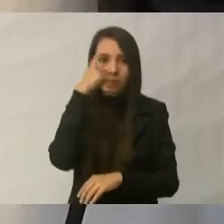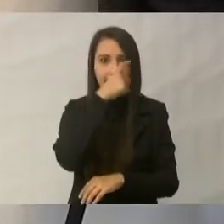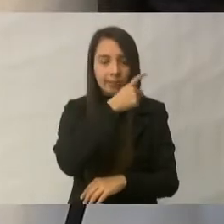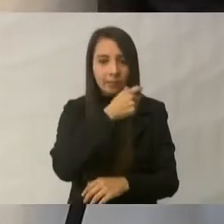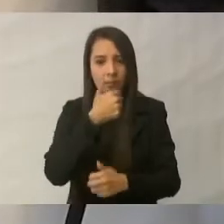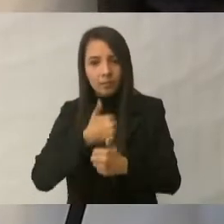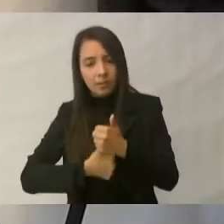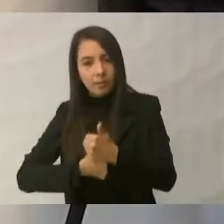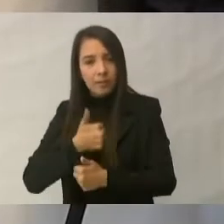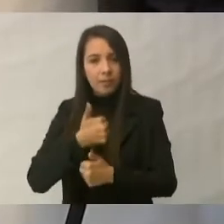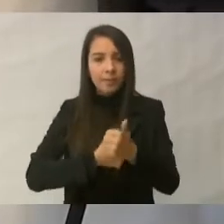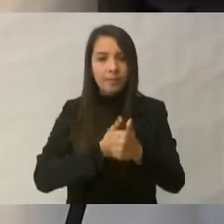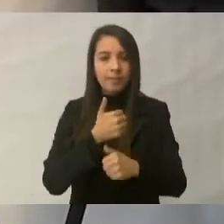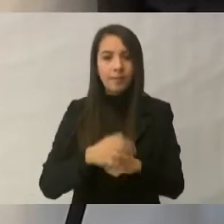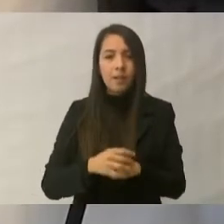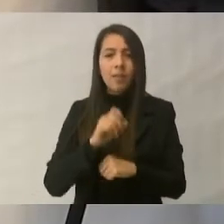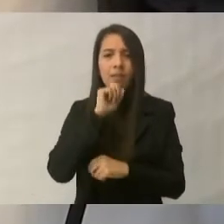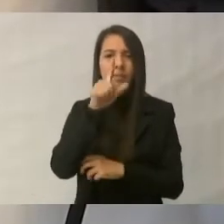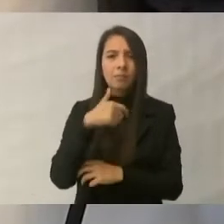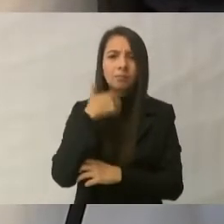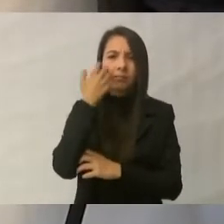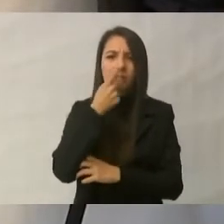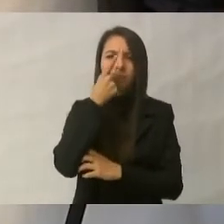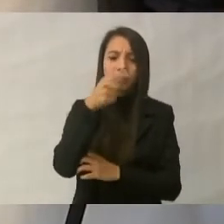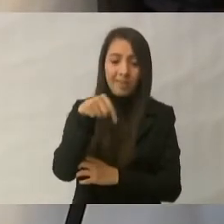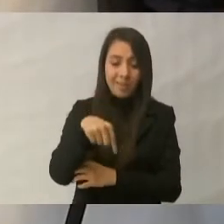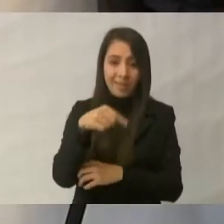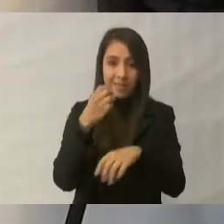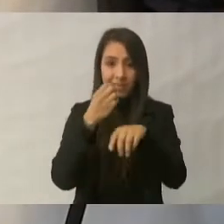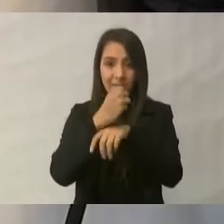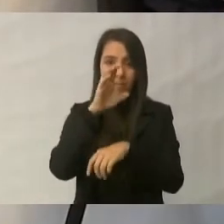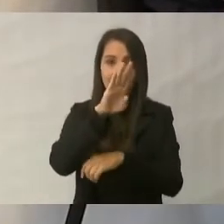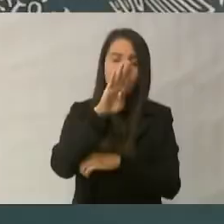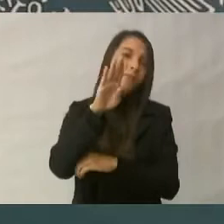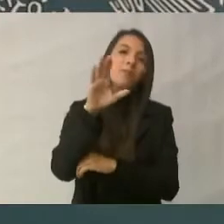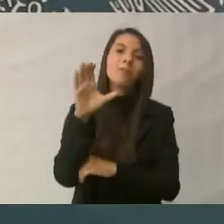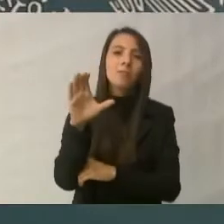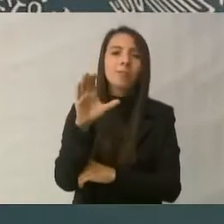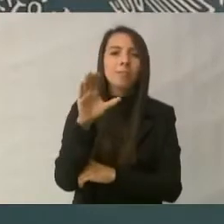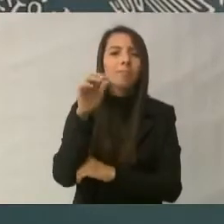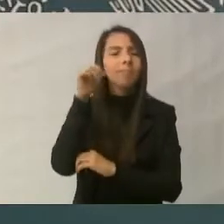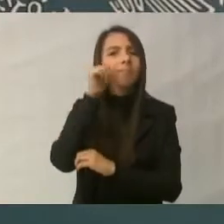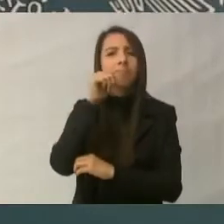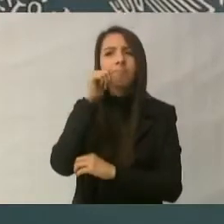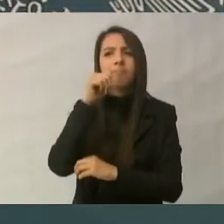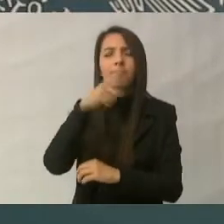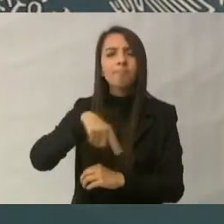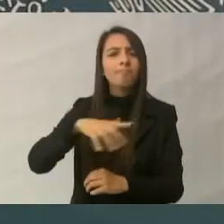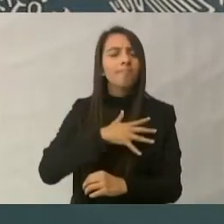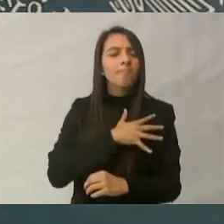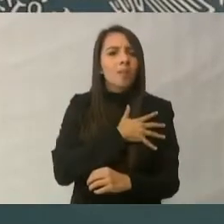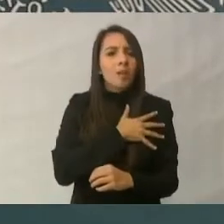que en este estado siempre ha habido una vocación democrática